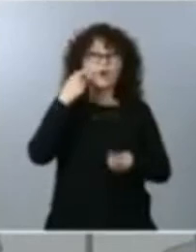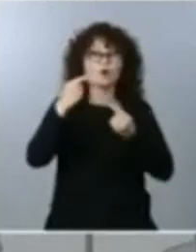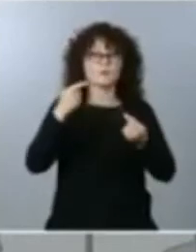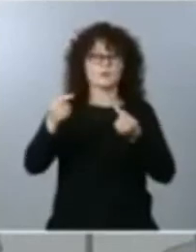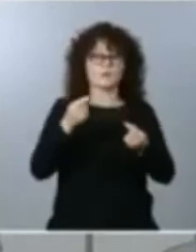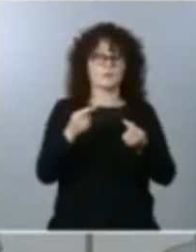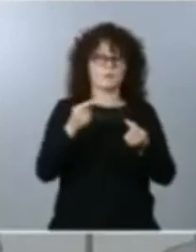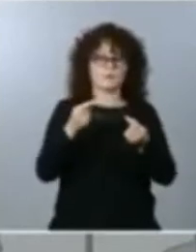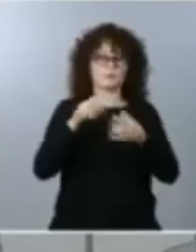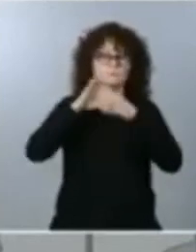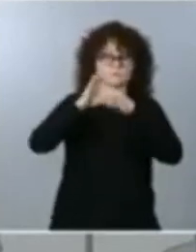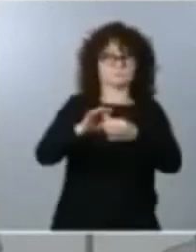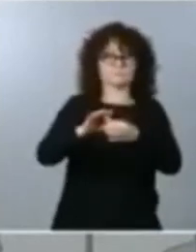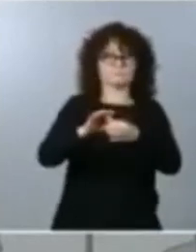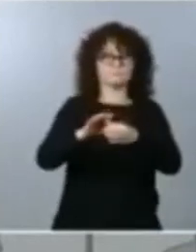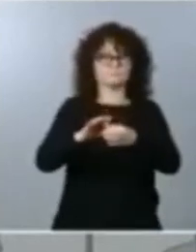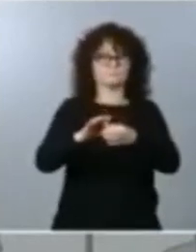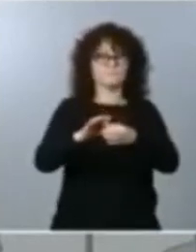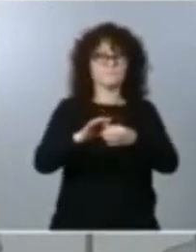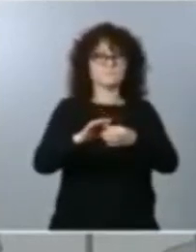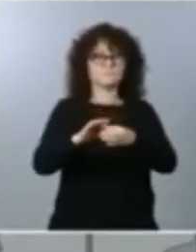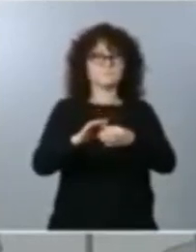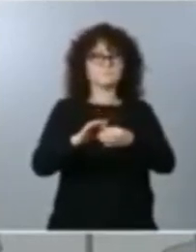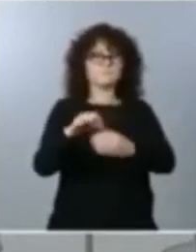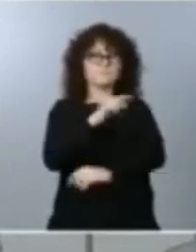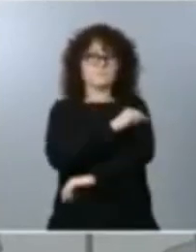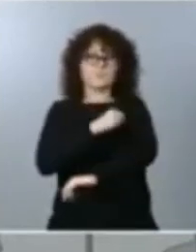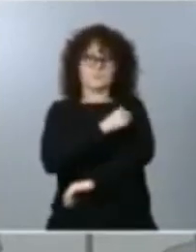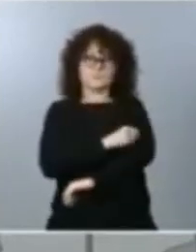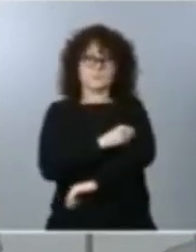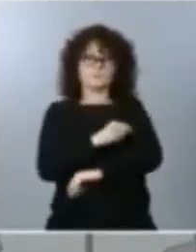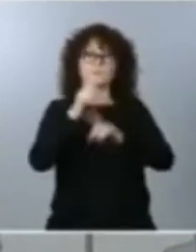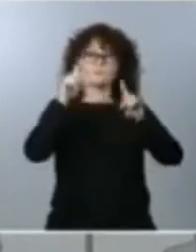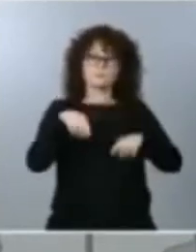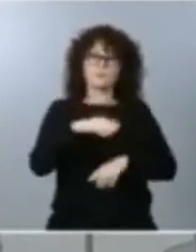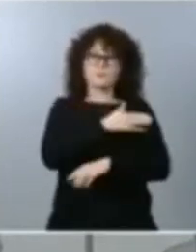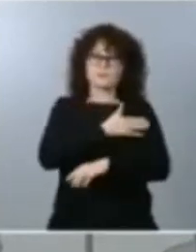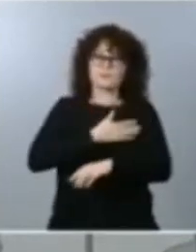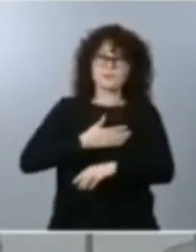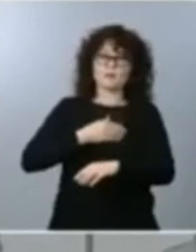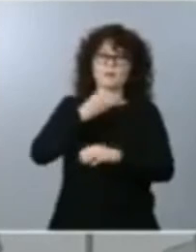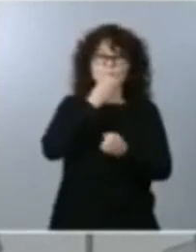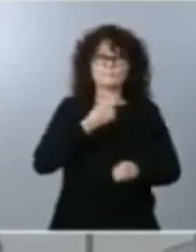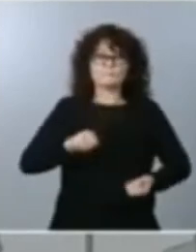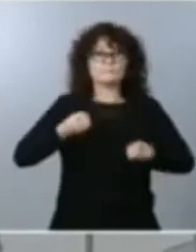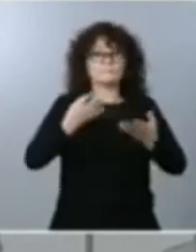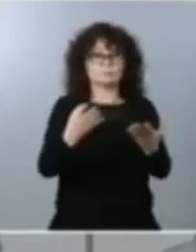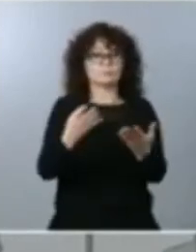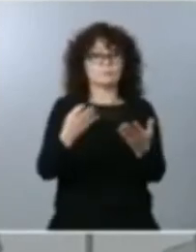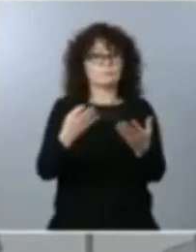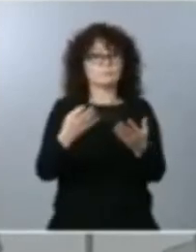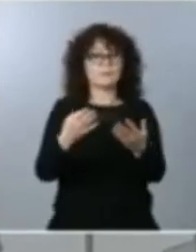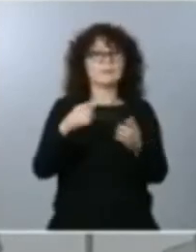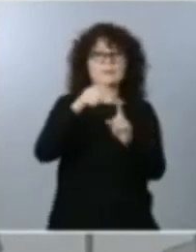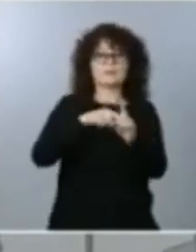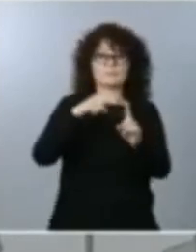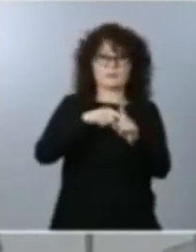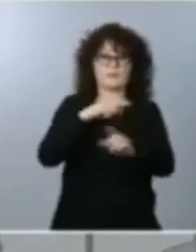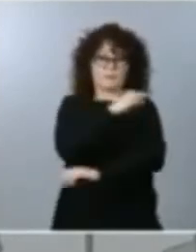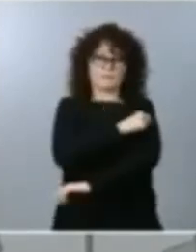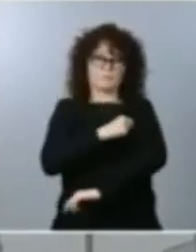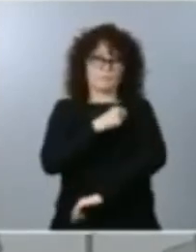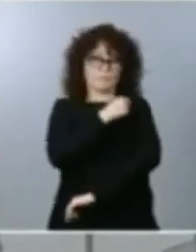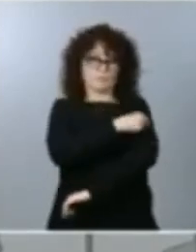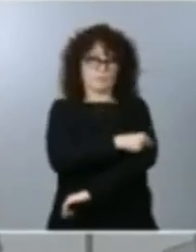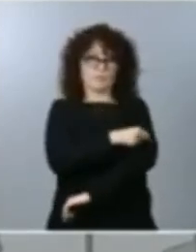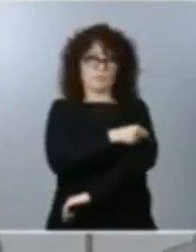Pero me gustaría avanzarles algunas cuestiones en referencia con esta vacunación tentativamente que se te pondrá en